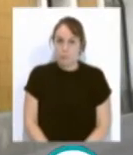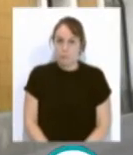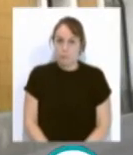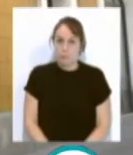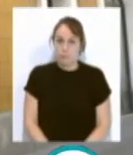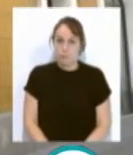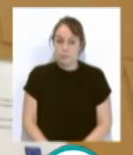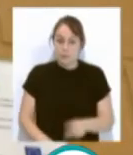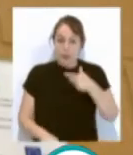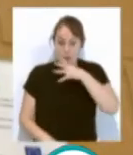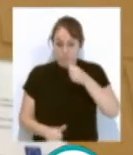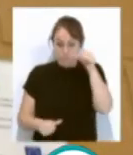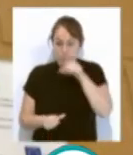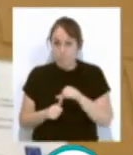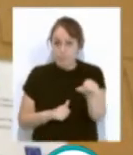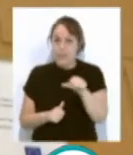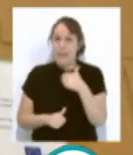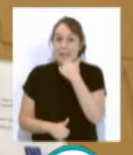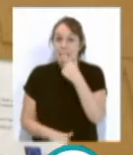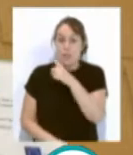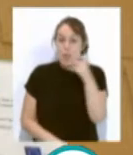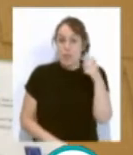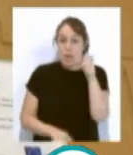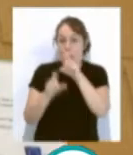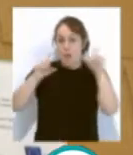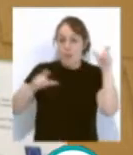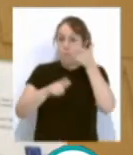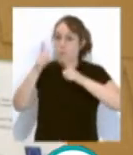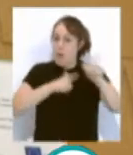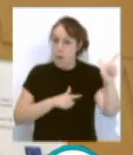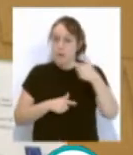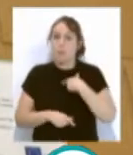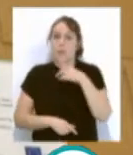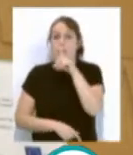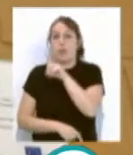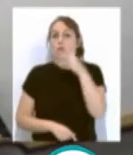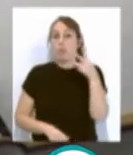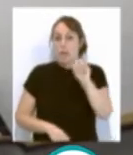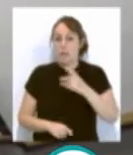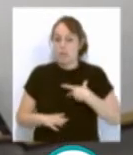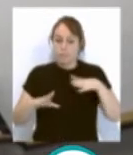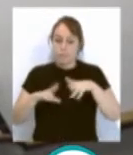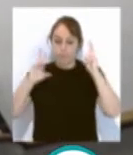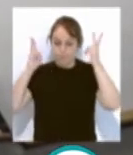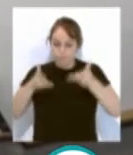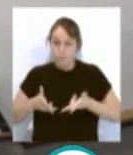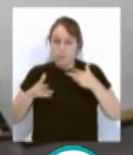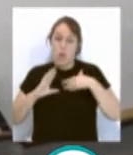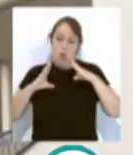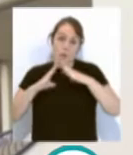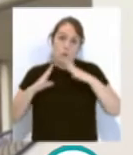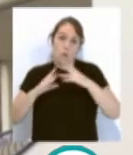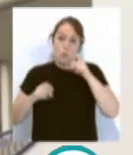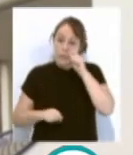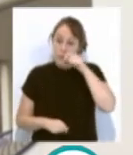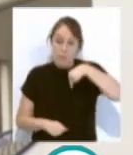A partir de ahora, casi un centenar de agencias de viajes y más de 130 alojamientos turísticos en la provincia de